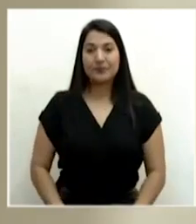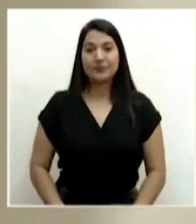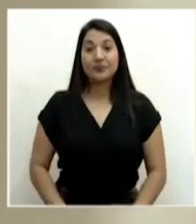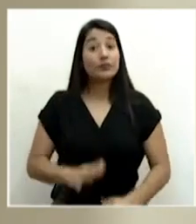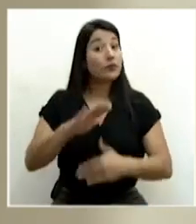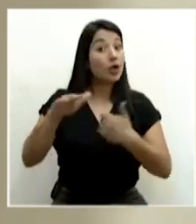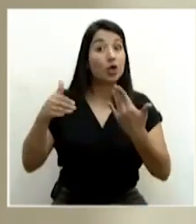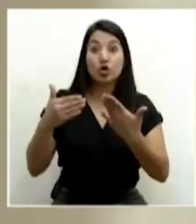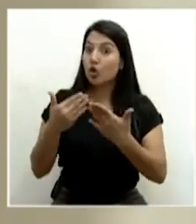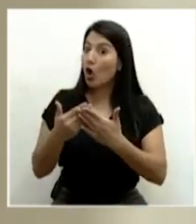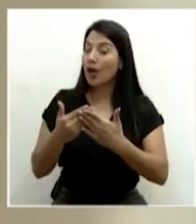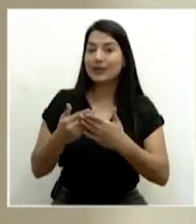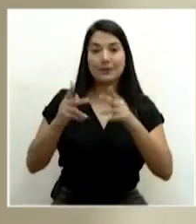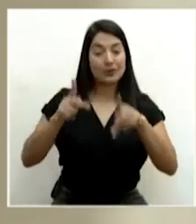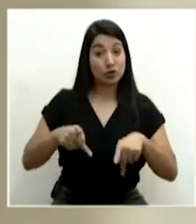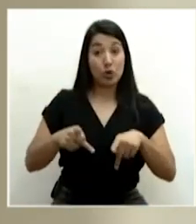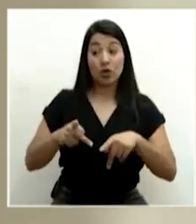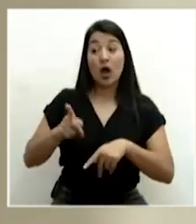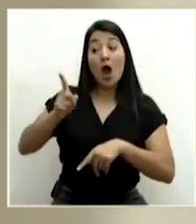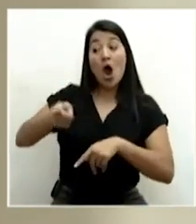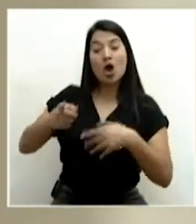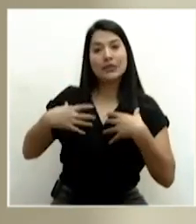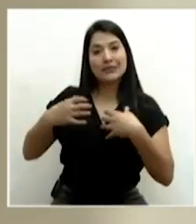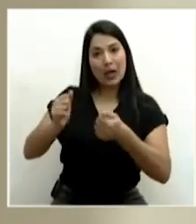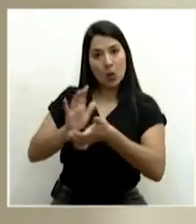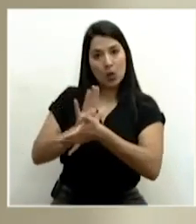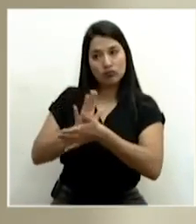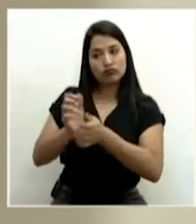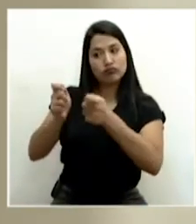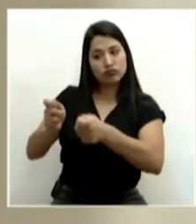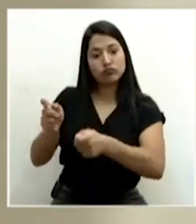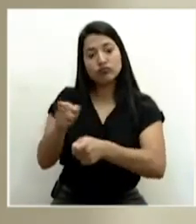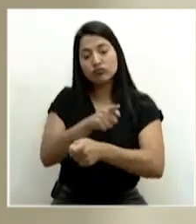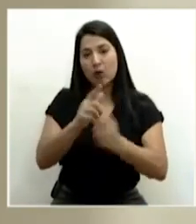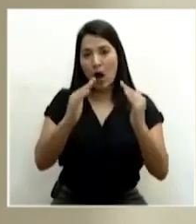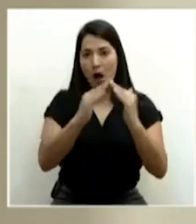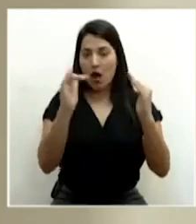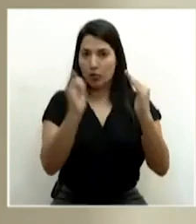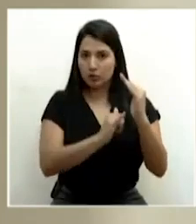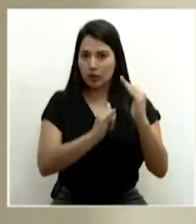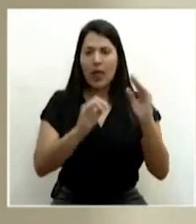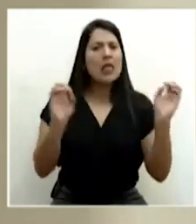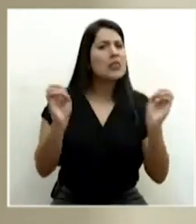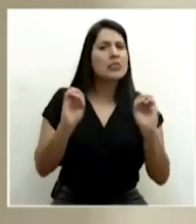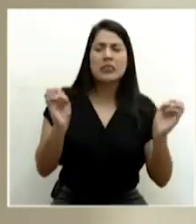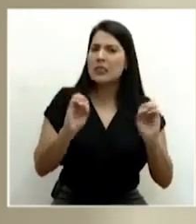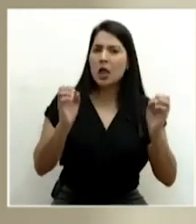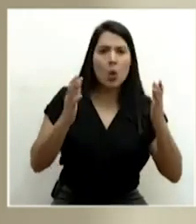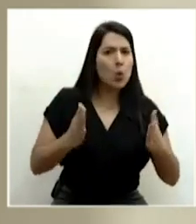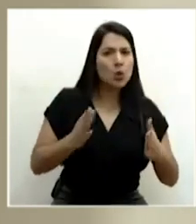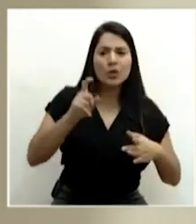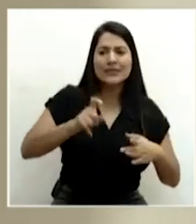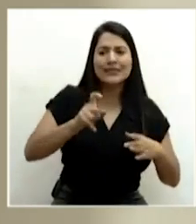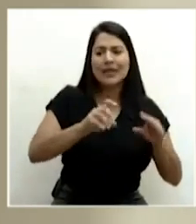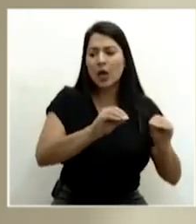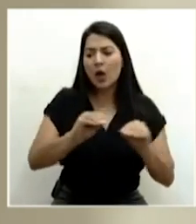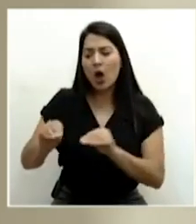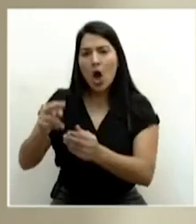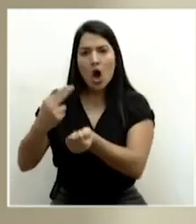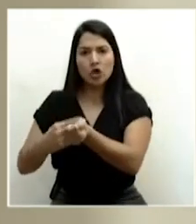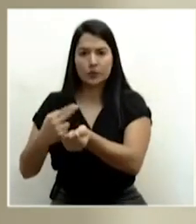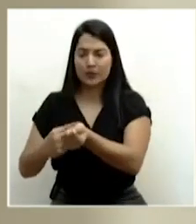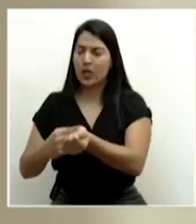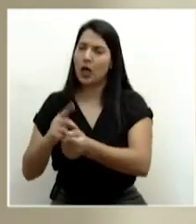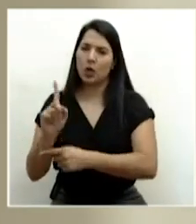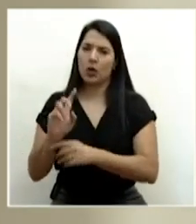recibieron orden sanitaria y ninguno de ellos ha tenido que ser trasladado a un hospital ya que ninguno tiene o